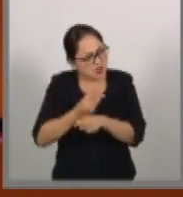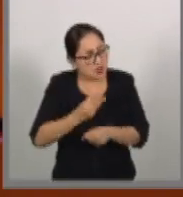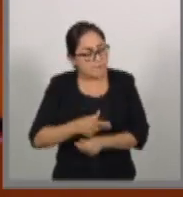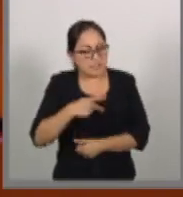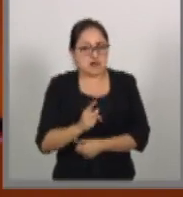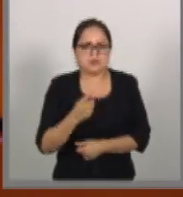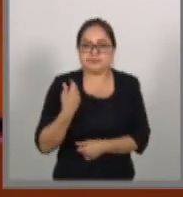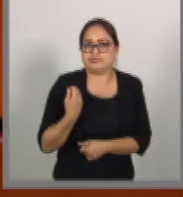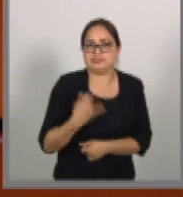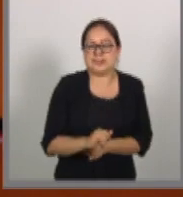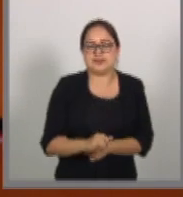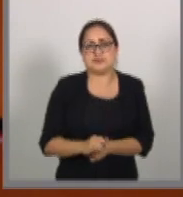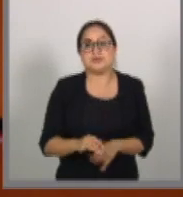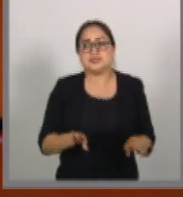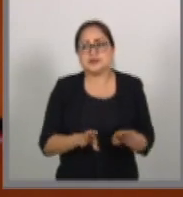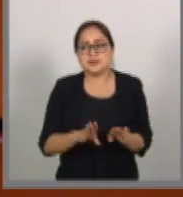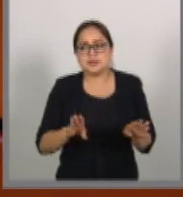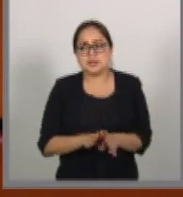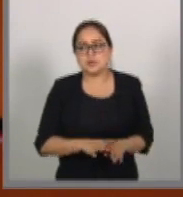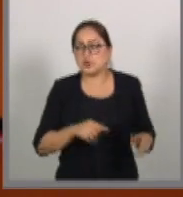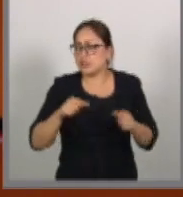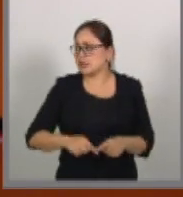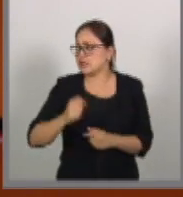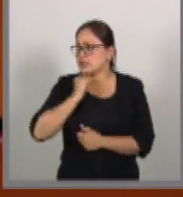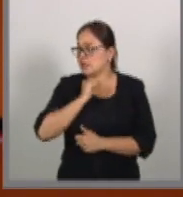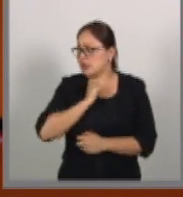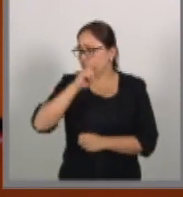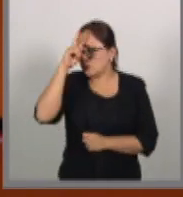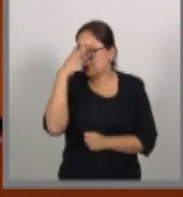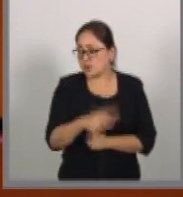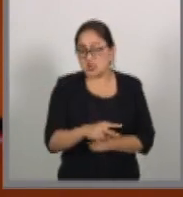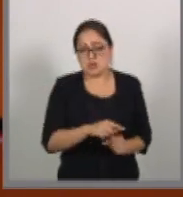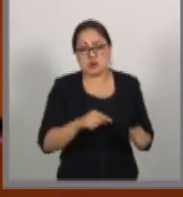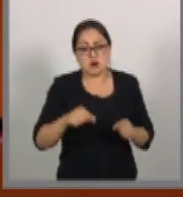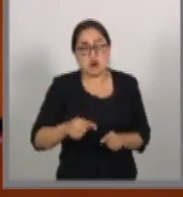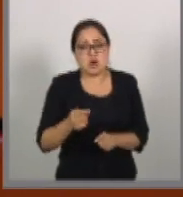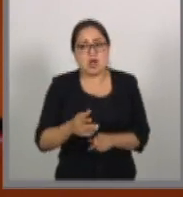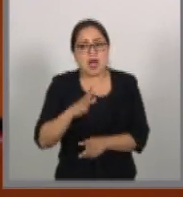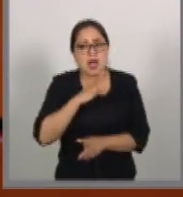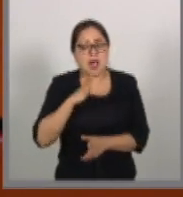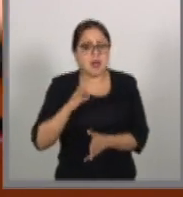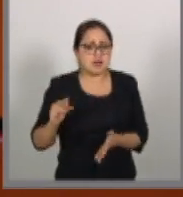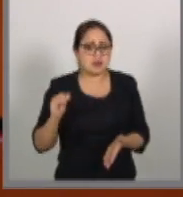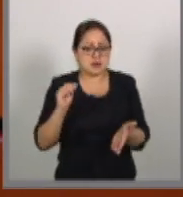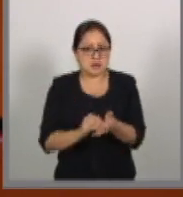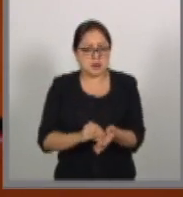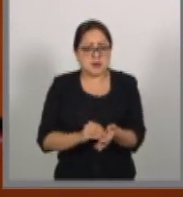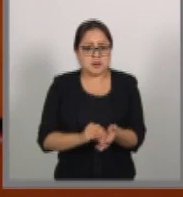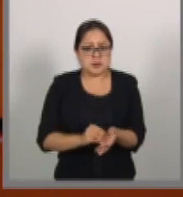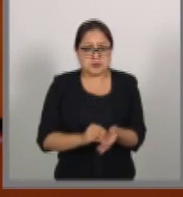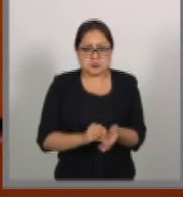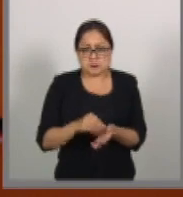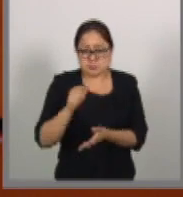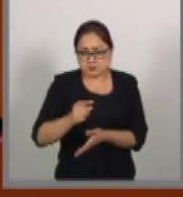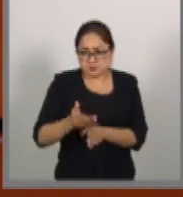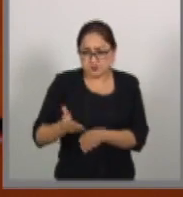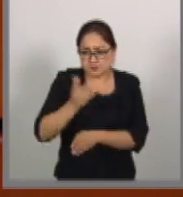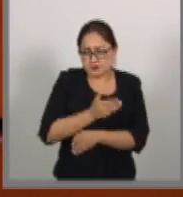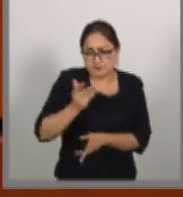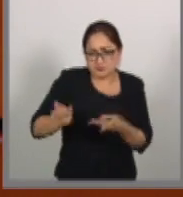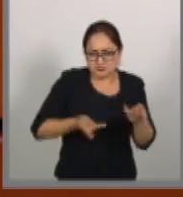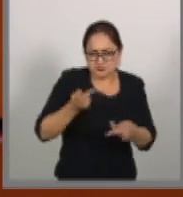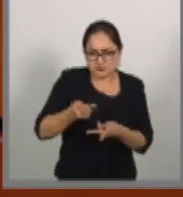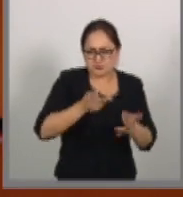ridículo es que este Senado tome como antecedente el que ya se hicieron consultas